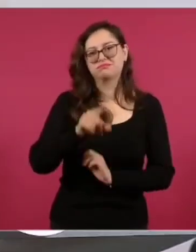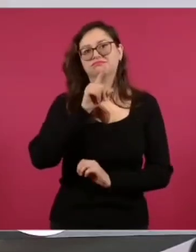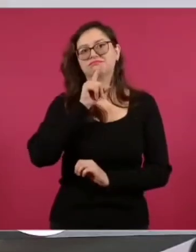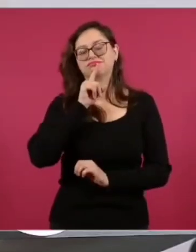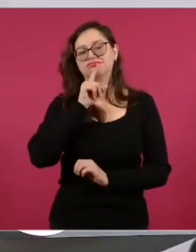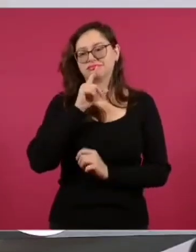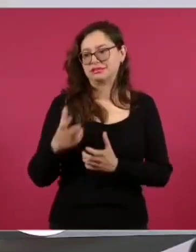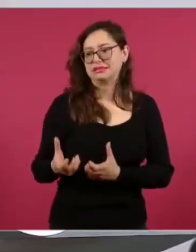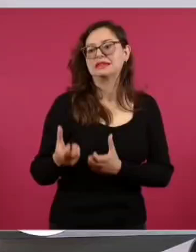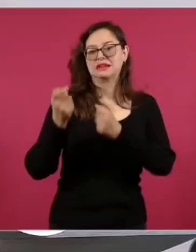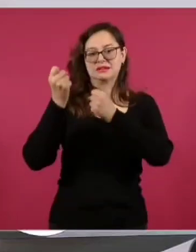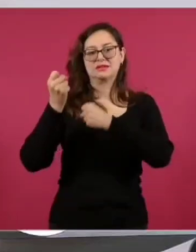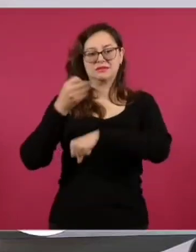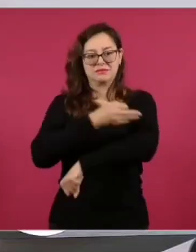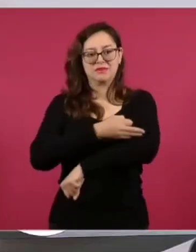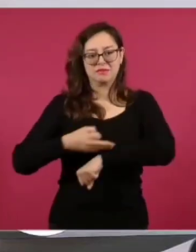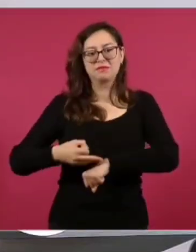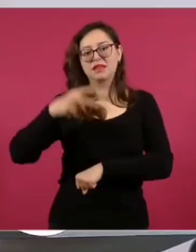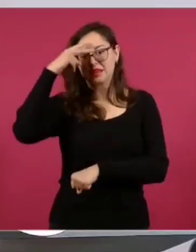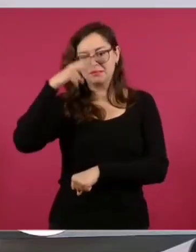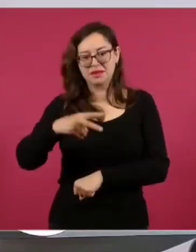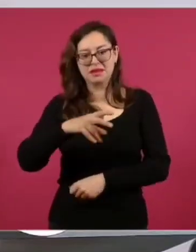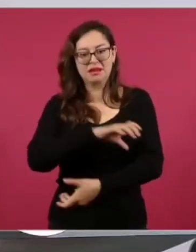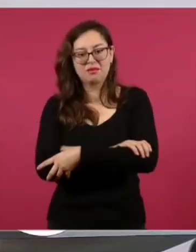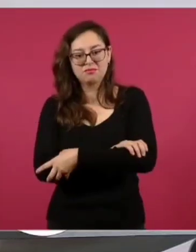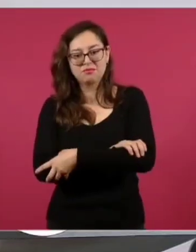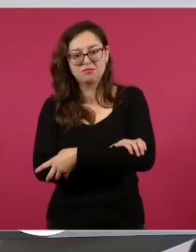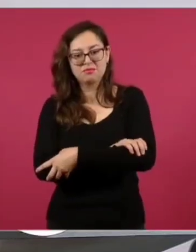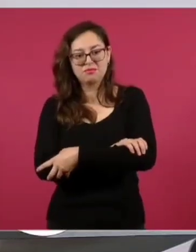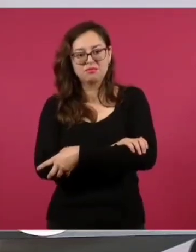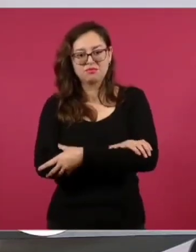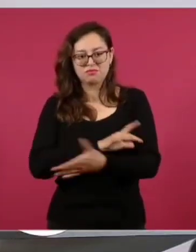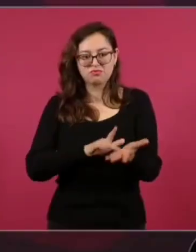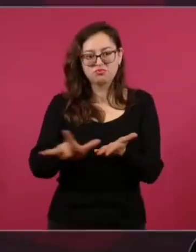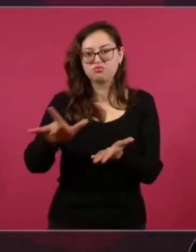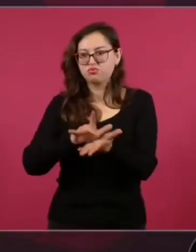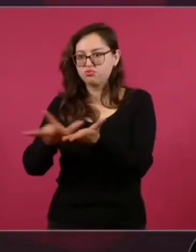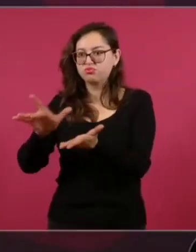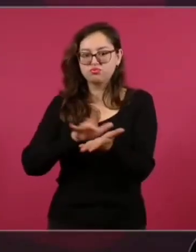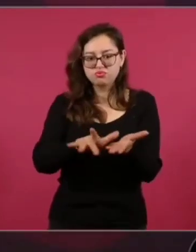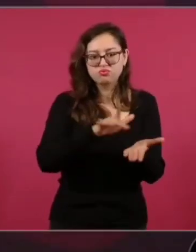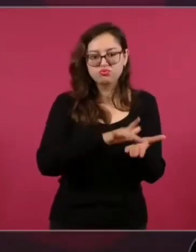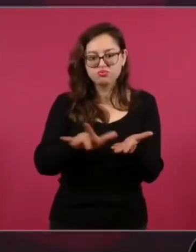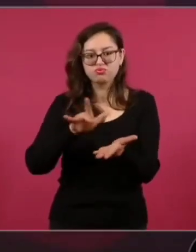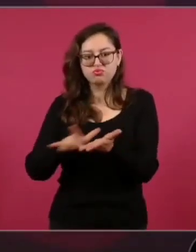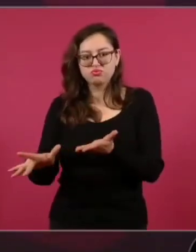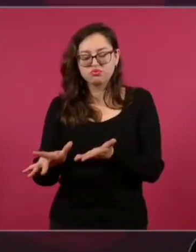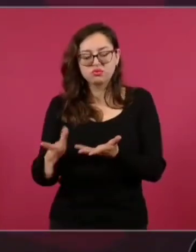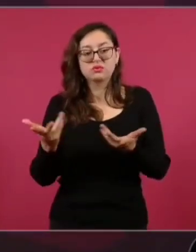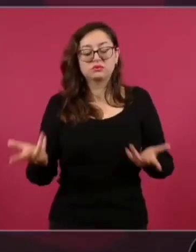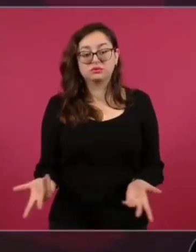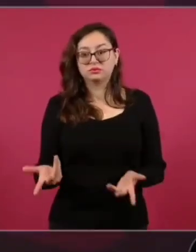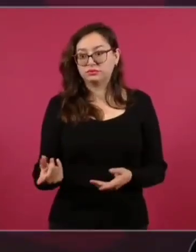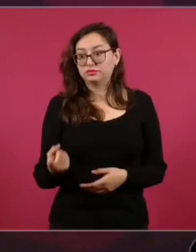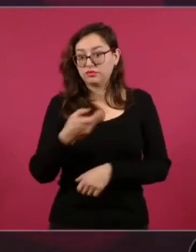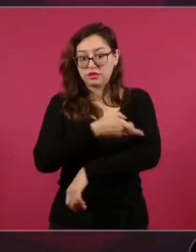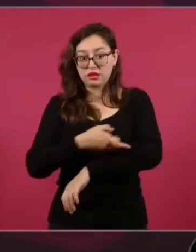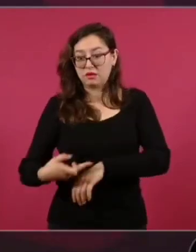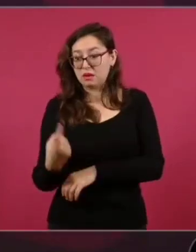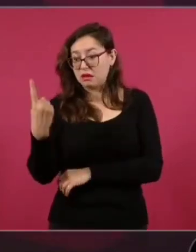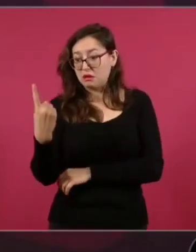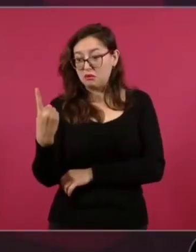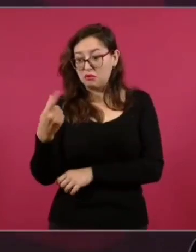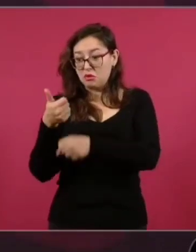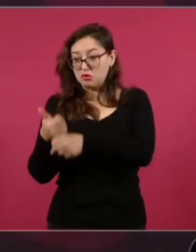país. Porque la familia mexicana es muy fraterna, es muy solidaria. Si le va mal a un miembro de la familia, acuden